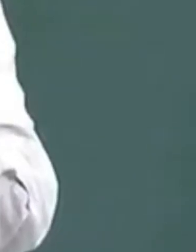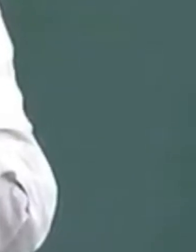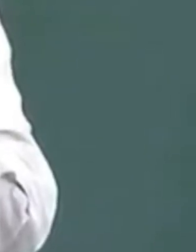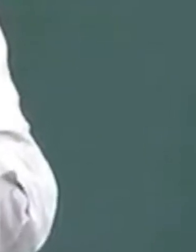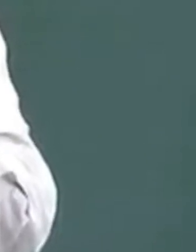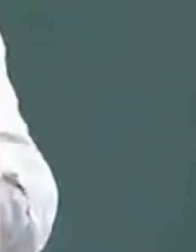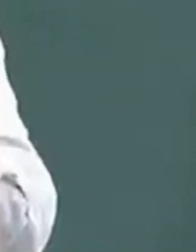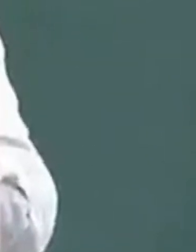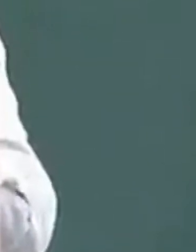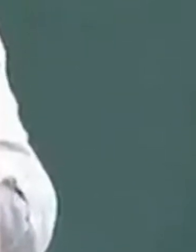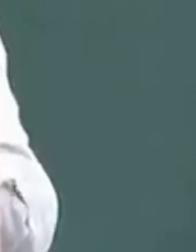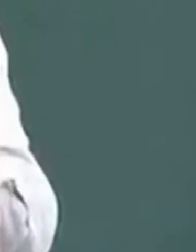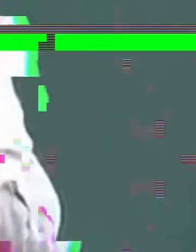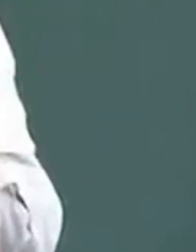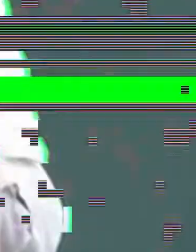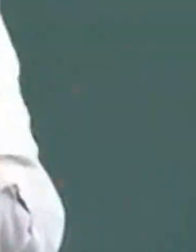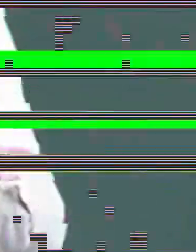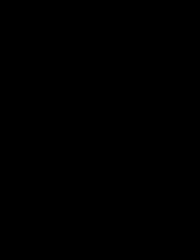¡Me canso, ganso!